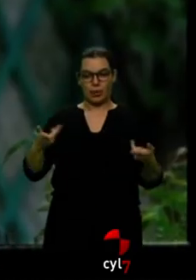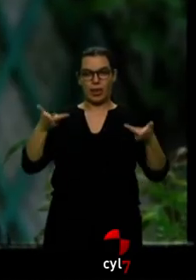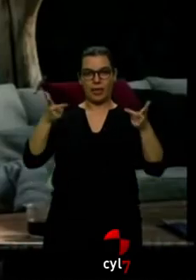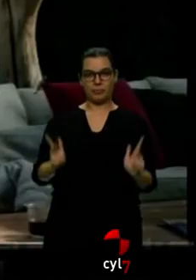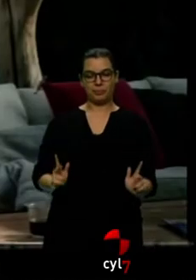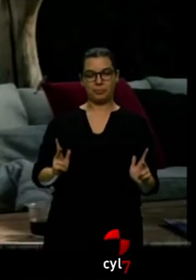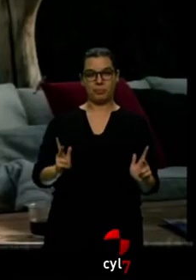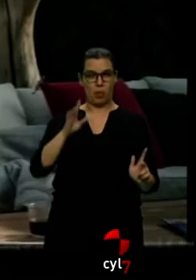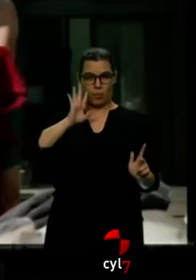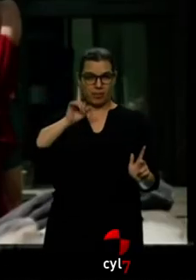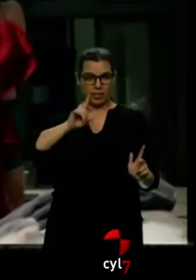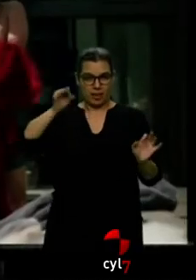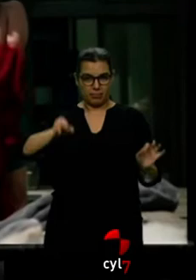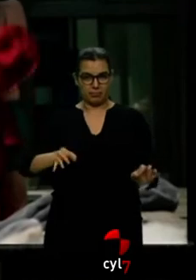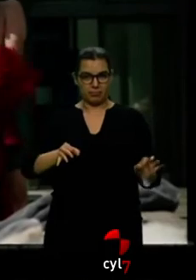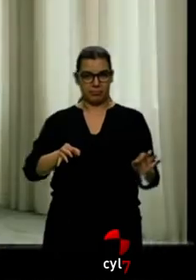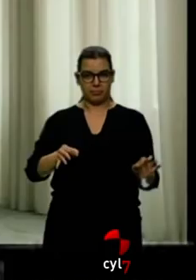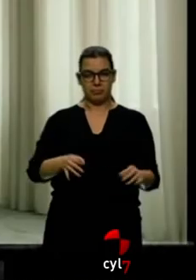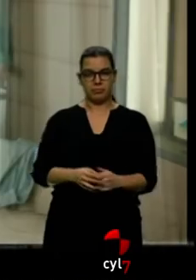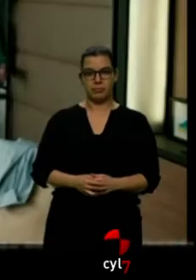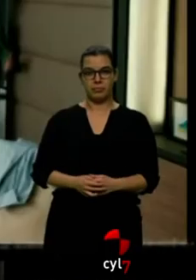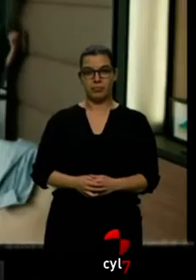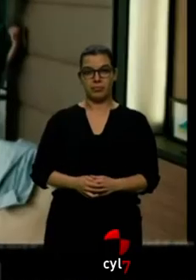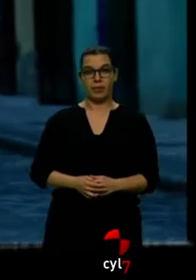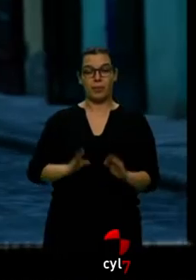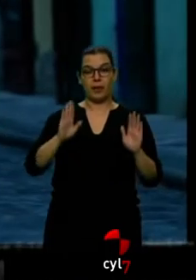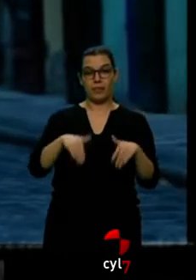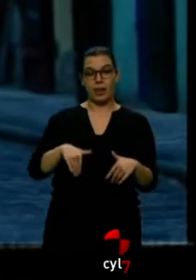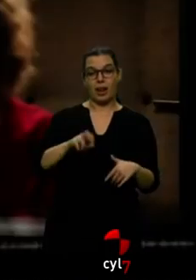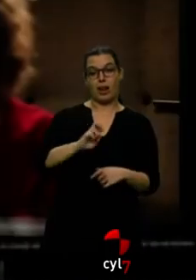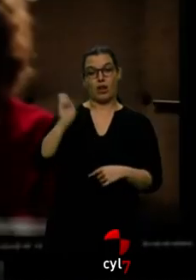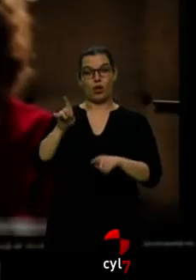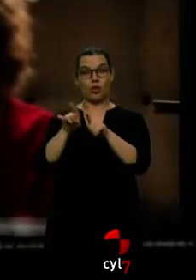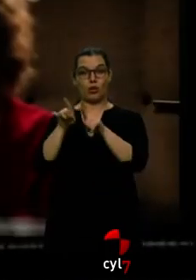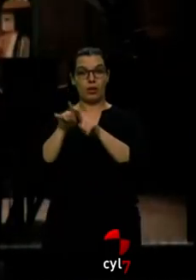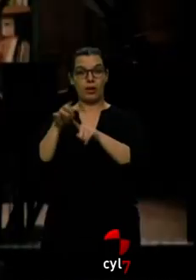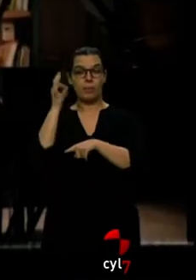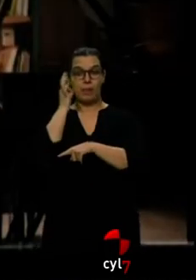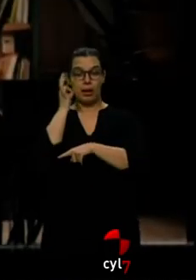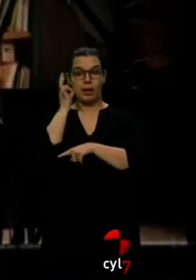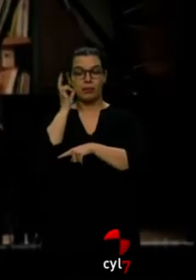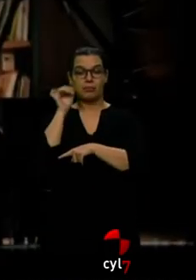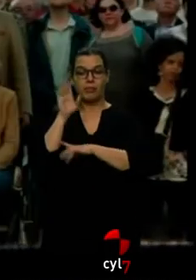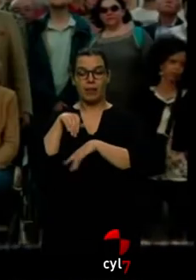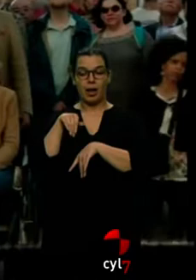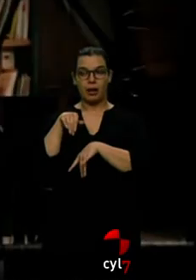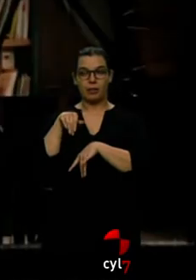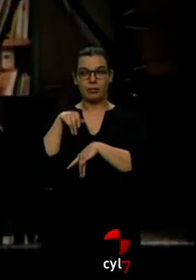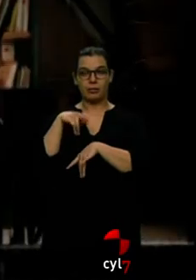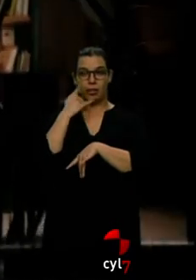dijera? Es mentira. Todo es para ligarme a tu hermana. Pero será su otra hermana quien conquiste a este parisino. Se lo contaré todo.